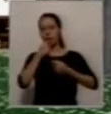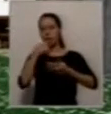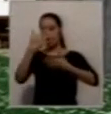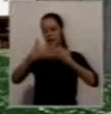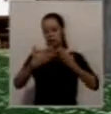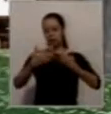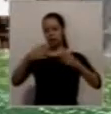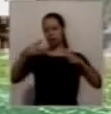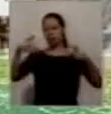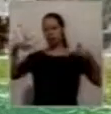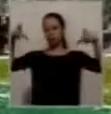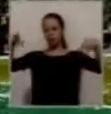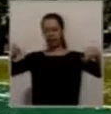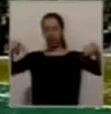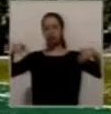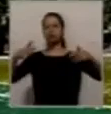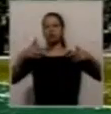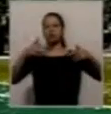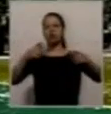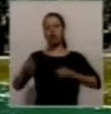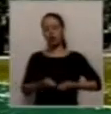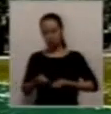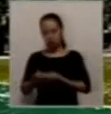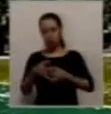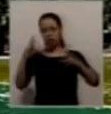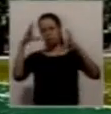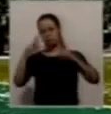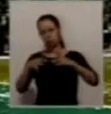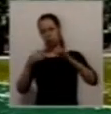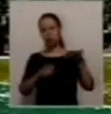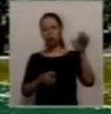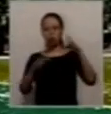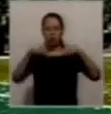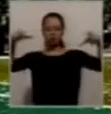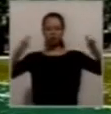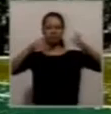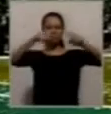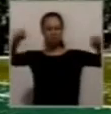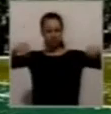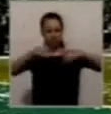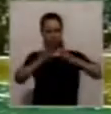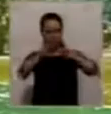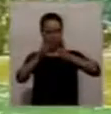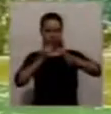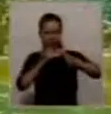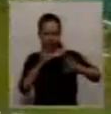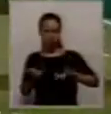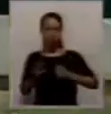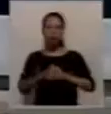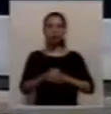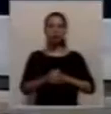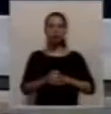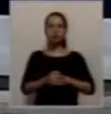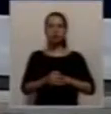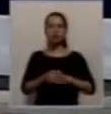conocemos, como hockey, fútbol, natación, vole, aquellas nuevas que están saliendo, como los deportes extremos, longboard, skate,